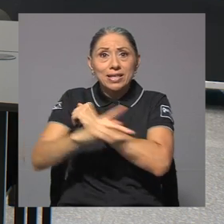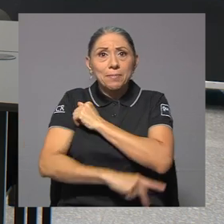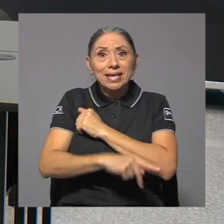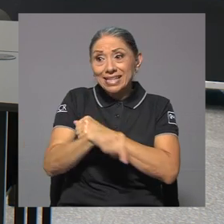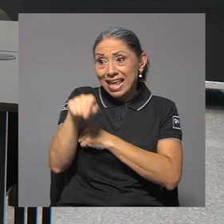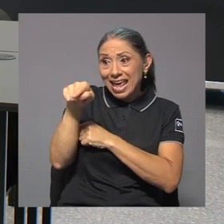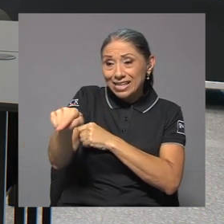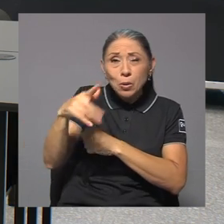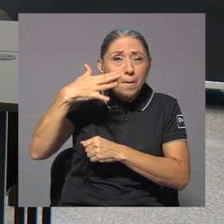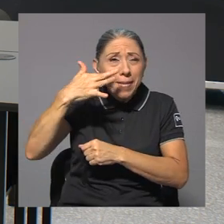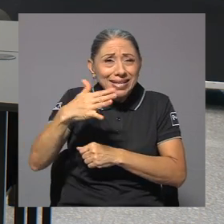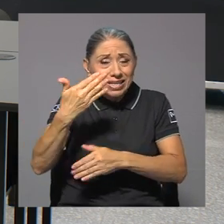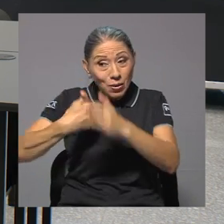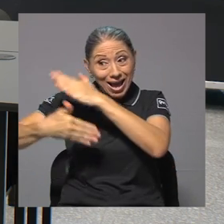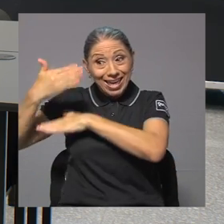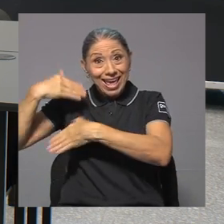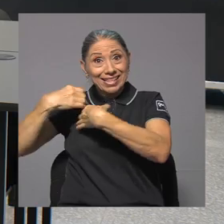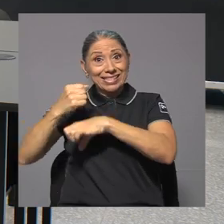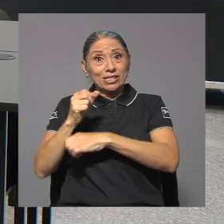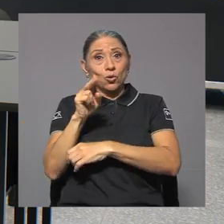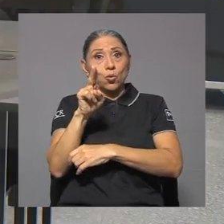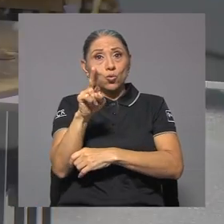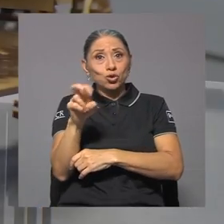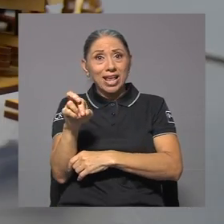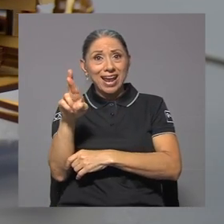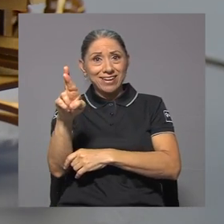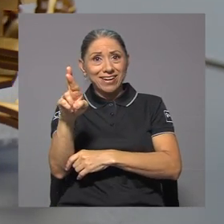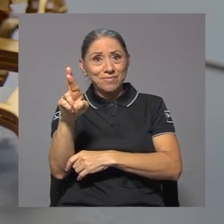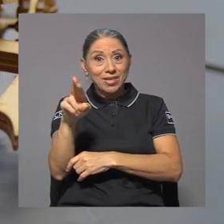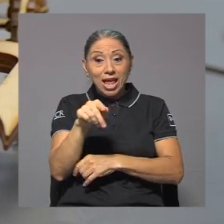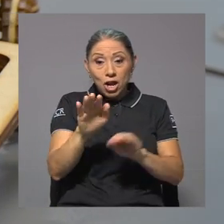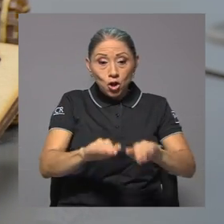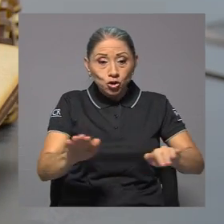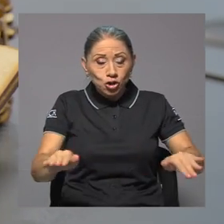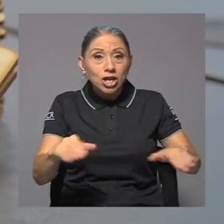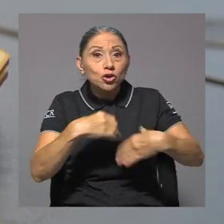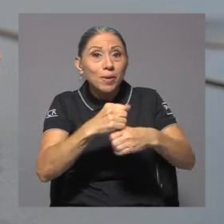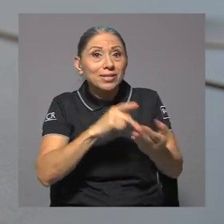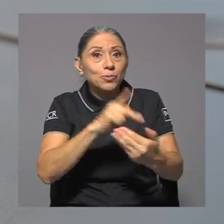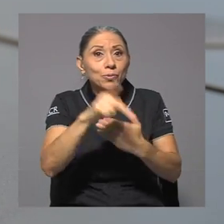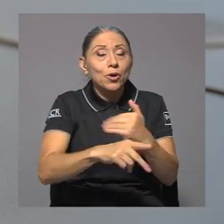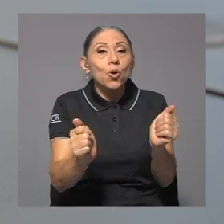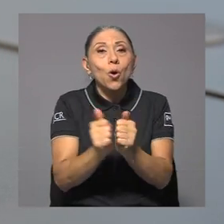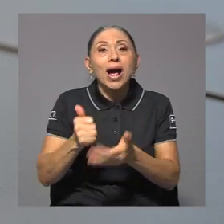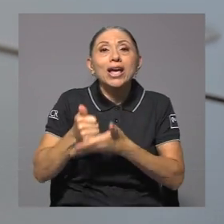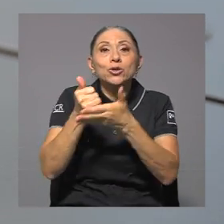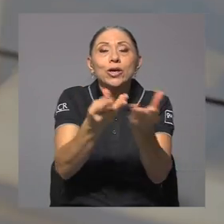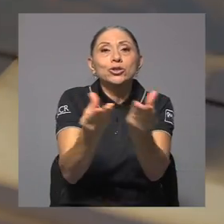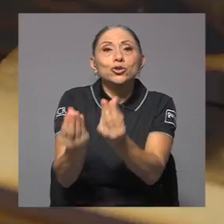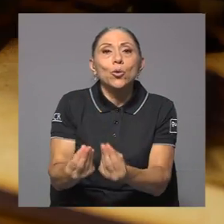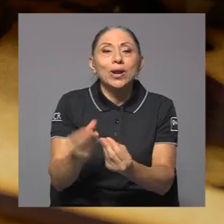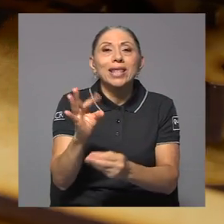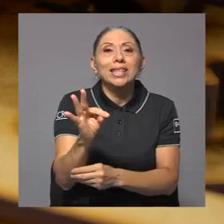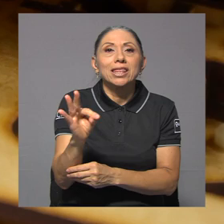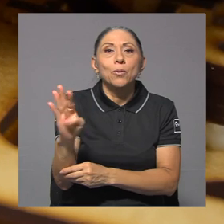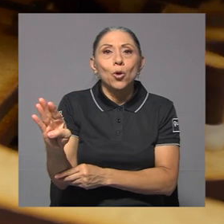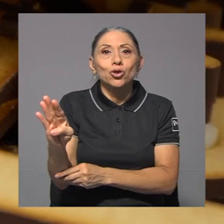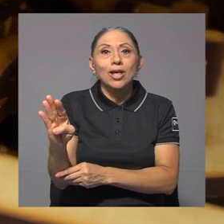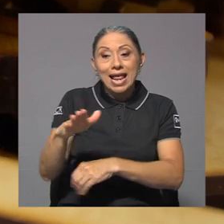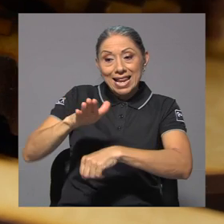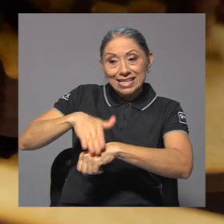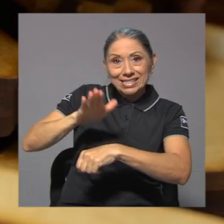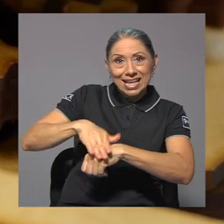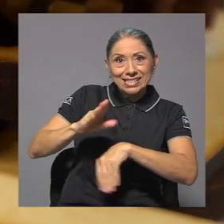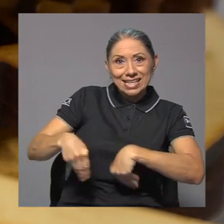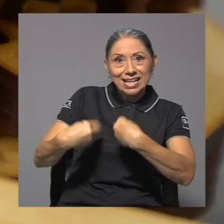dispositivo es muy similar al que se creó en la UCR y será programado por los escolares con ayuda del software TitiBot, cuya licencia fue